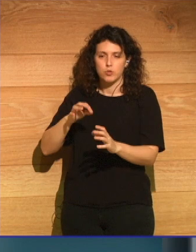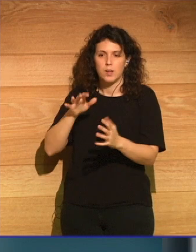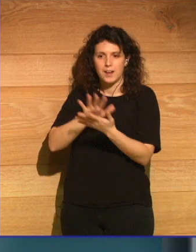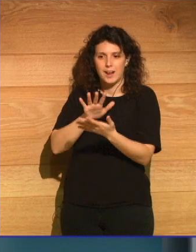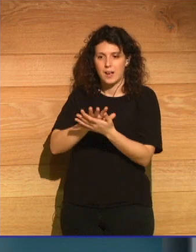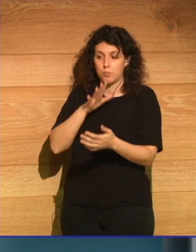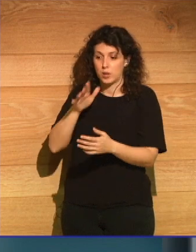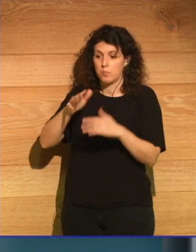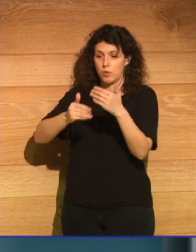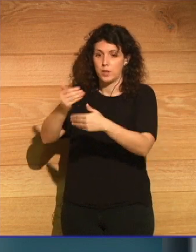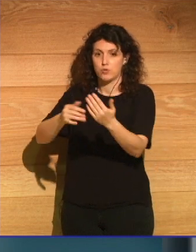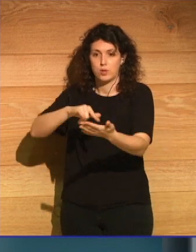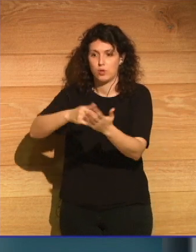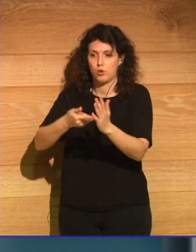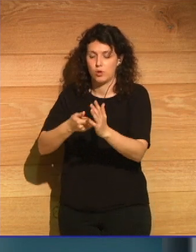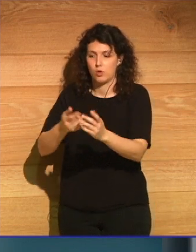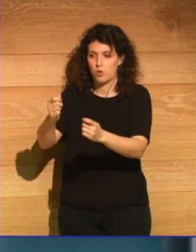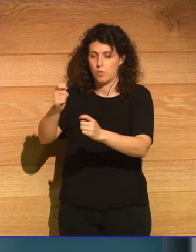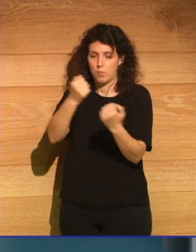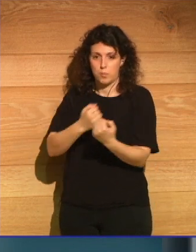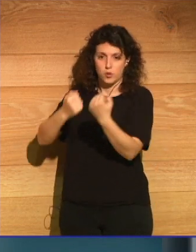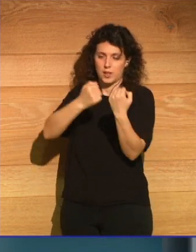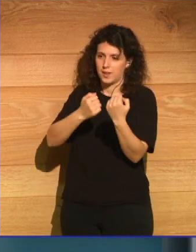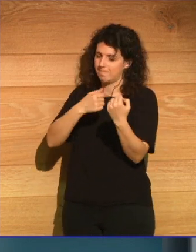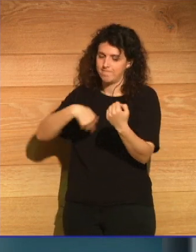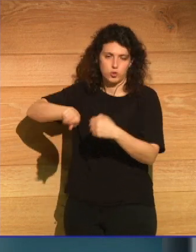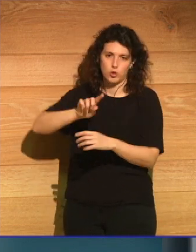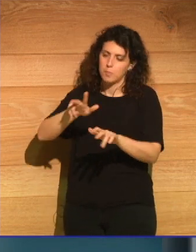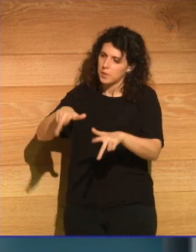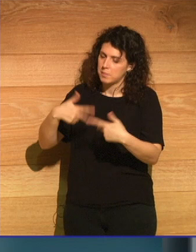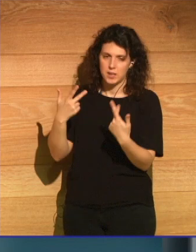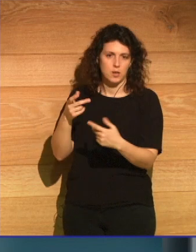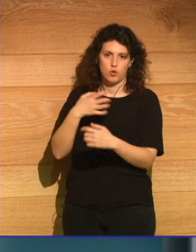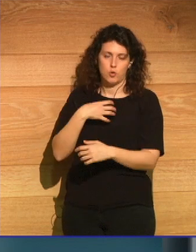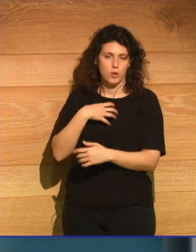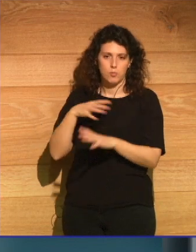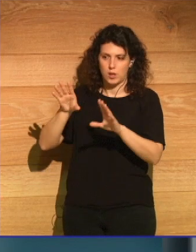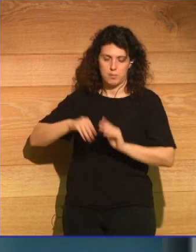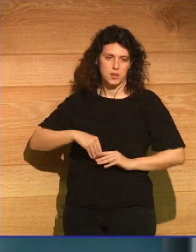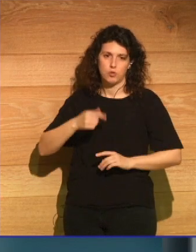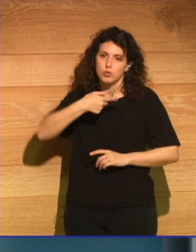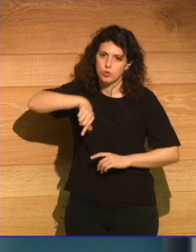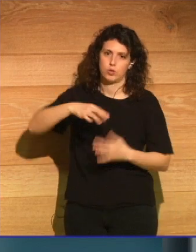tecnológico nos va a proteger. No podemos permitirnos asumir eso, tenemos que cambiar.